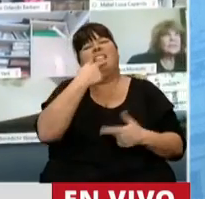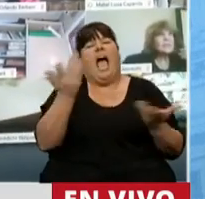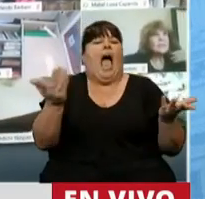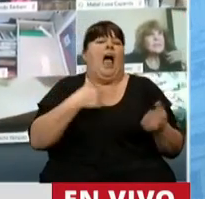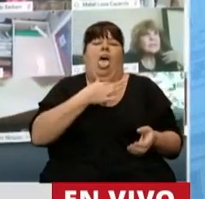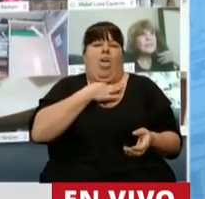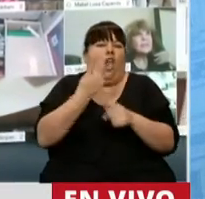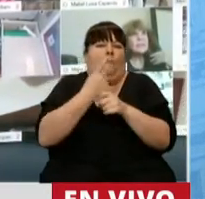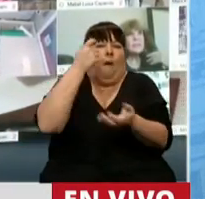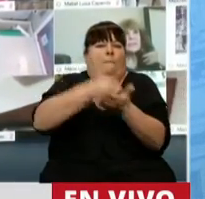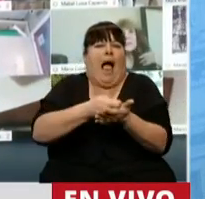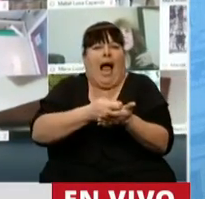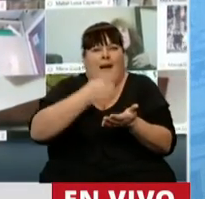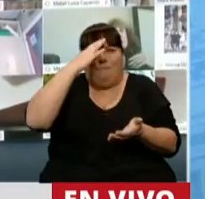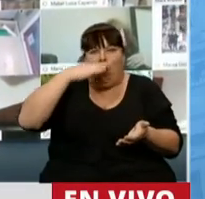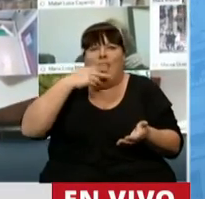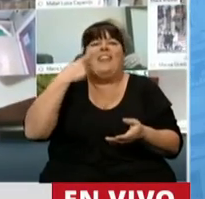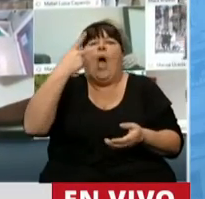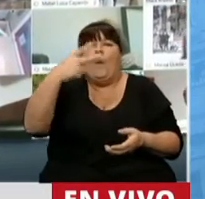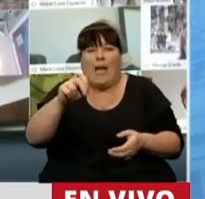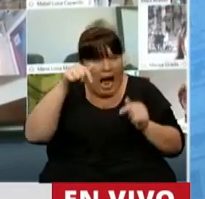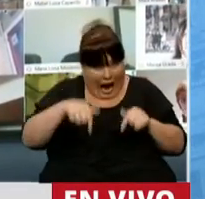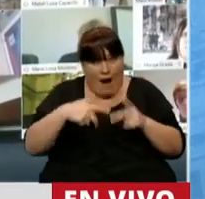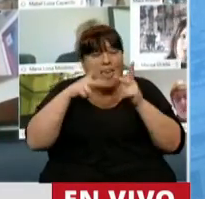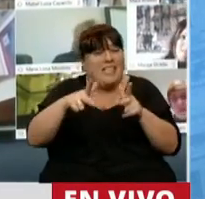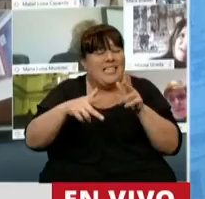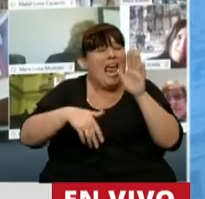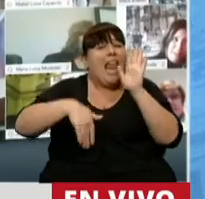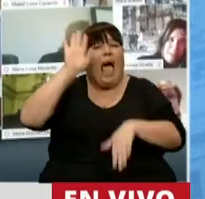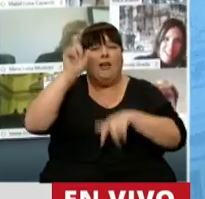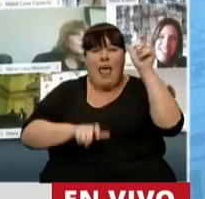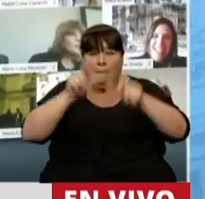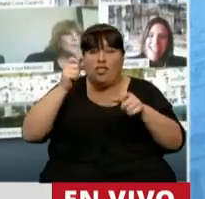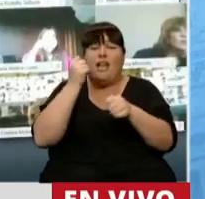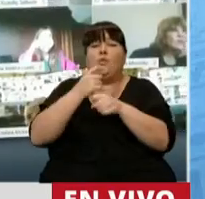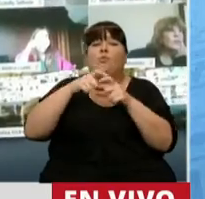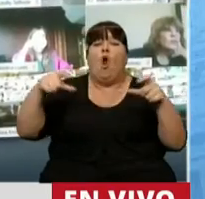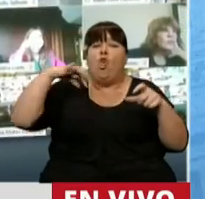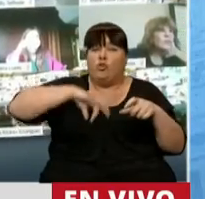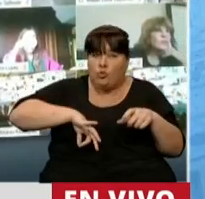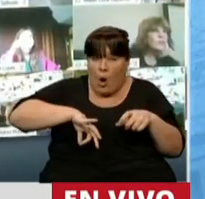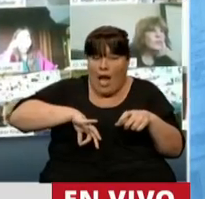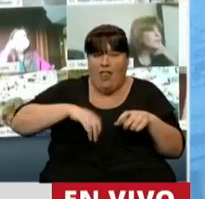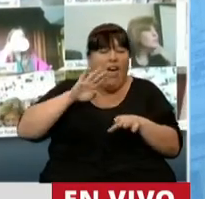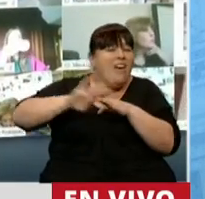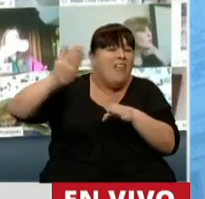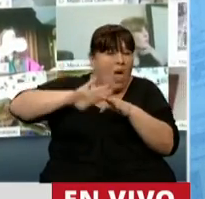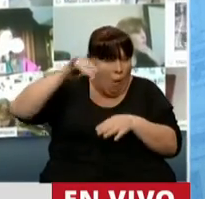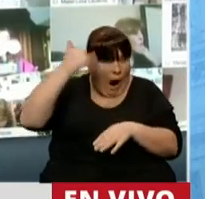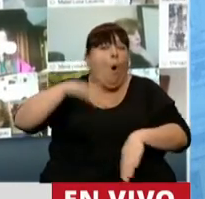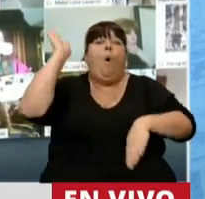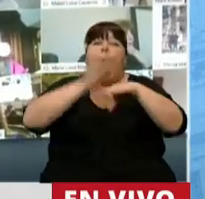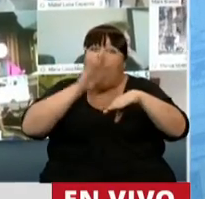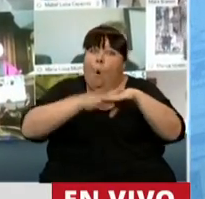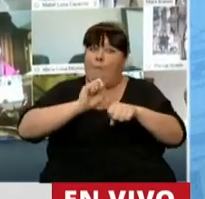no puedo llegar ni al día 20 del mes, hoy les puedo decir que más de un trabajador que tiene un bono de sueldo y que está sobreendeudado por